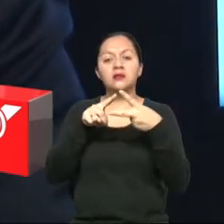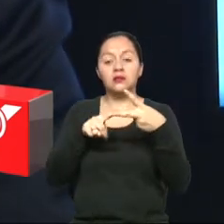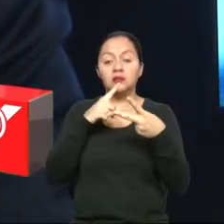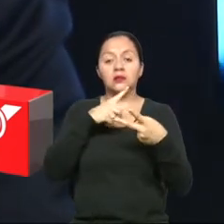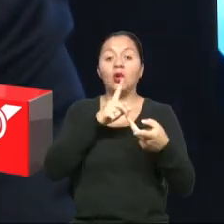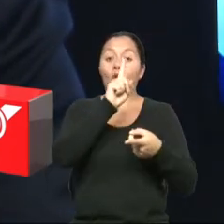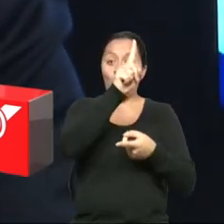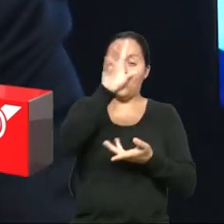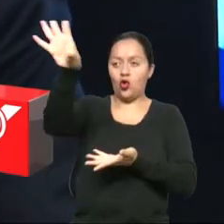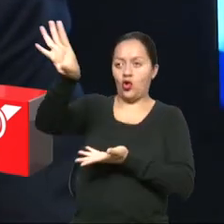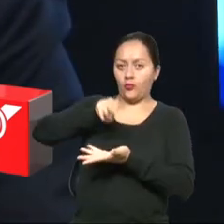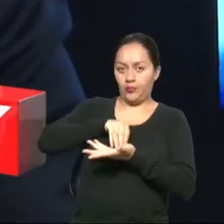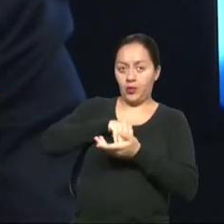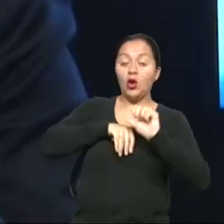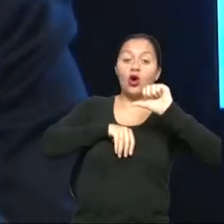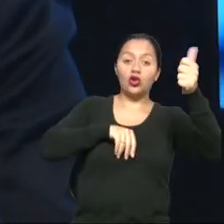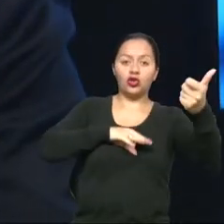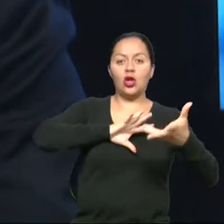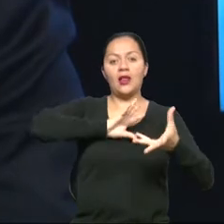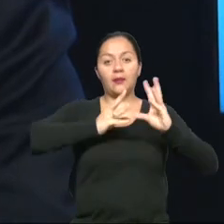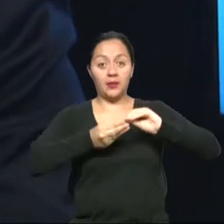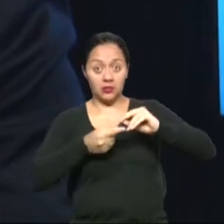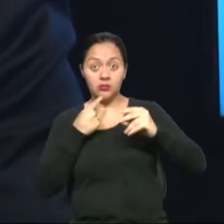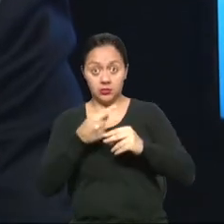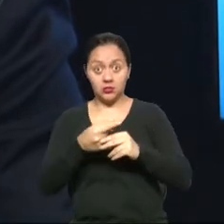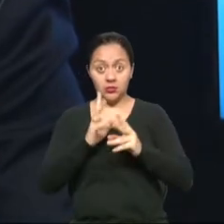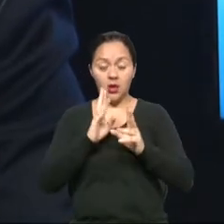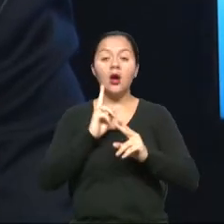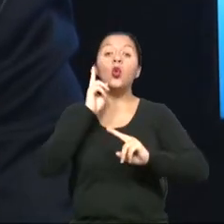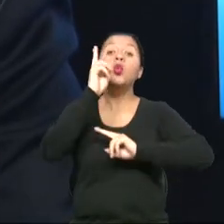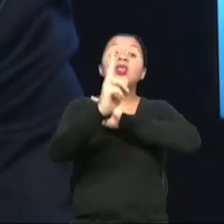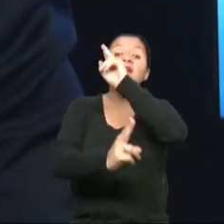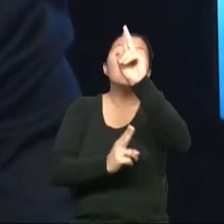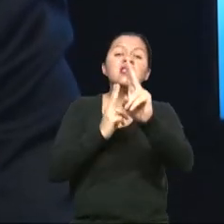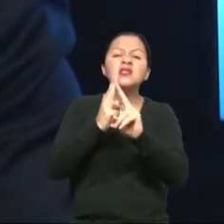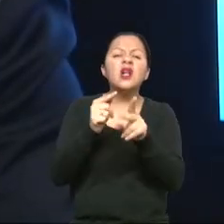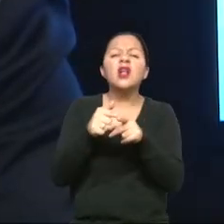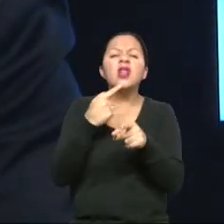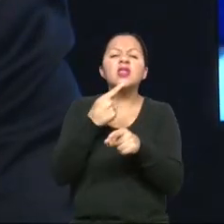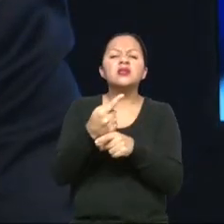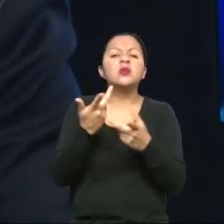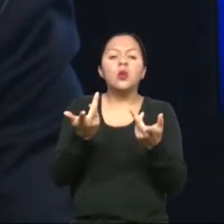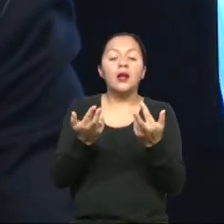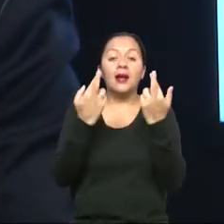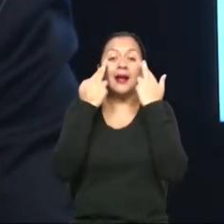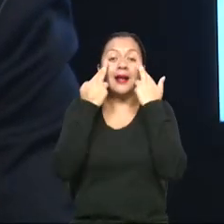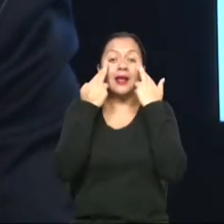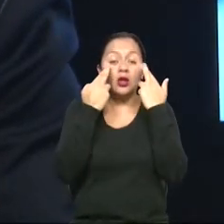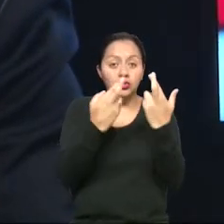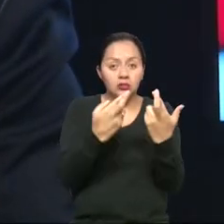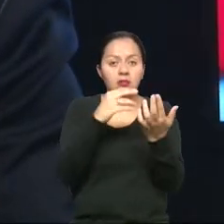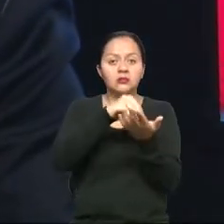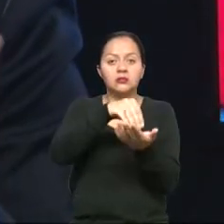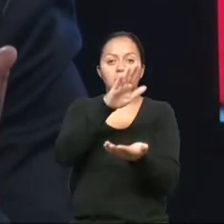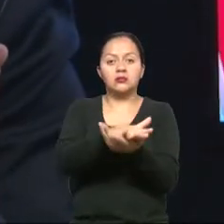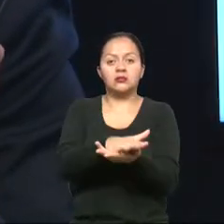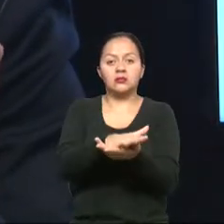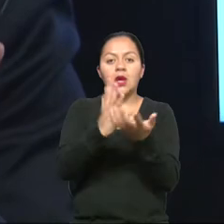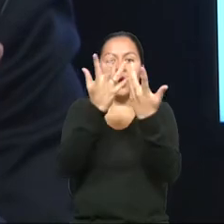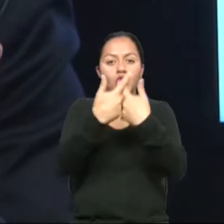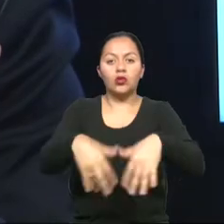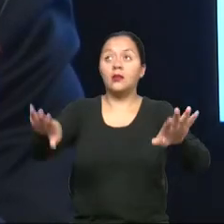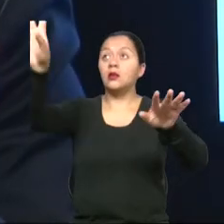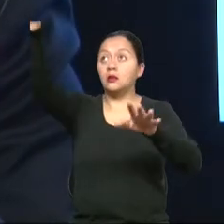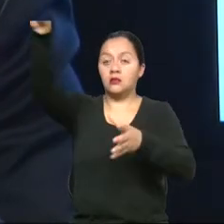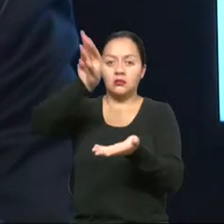adaptamos. Pero cuando hablamos de diseño universal es el reconocimiento que el diseño se debe aplicar automáticamente. Y tú